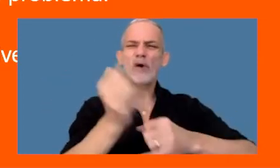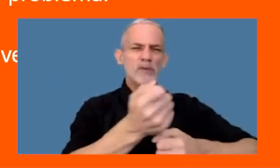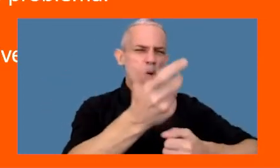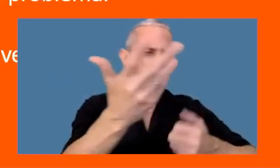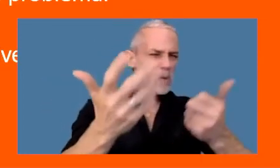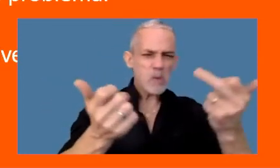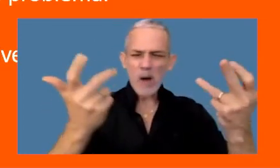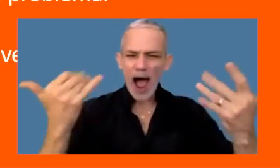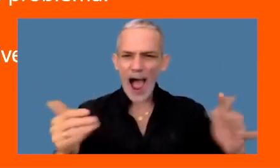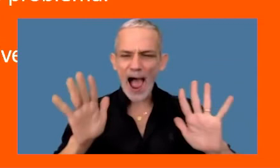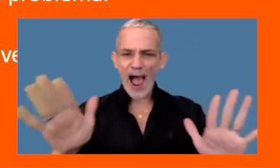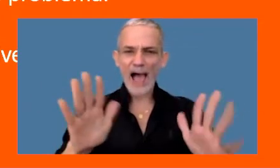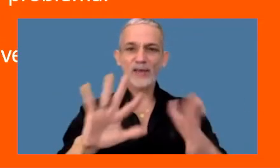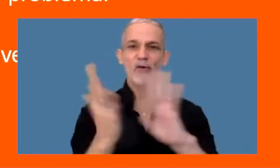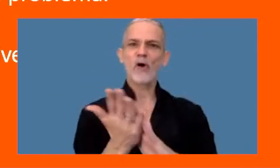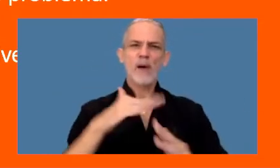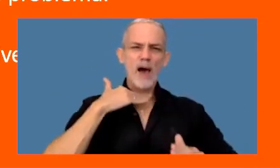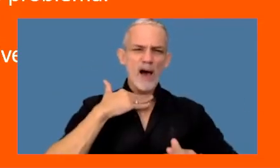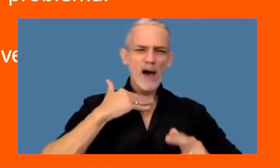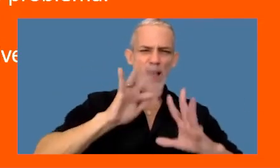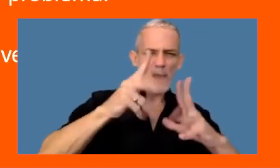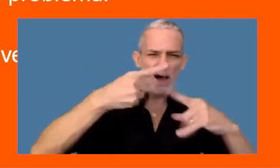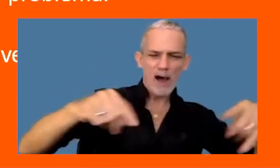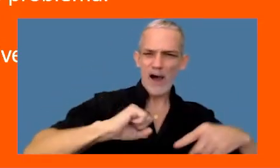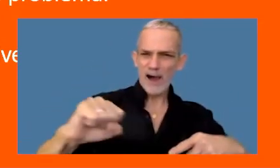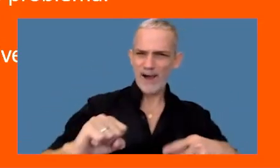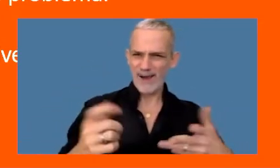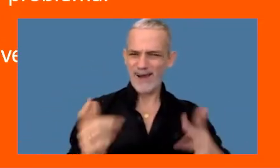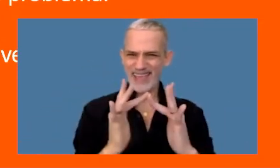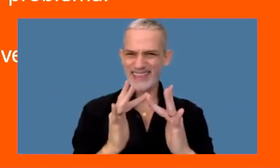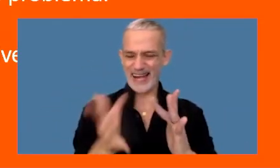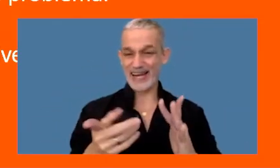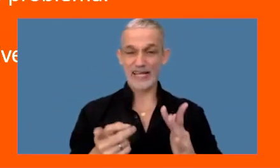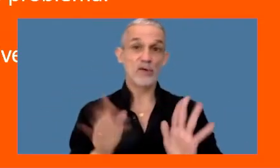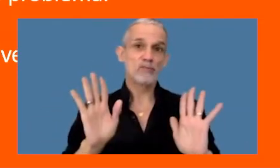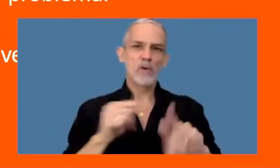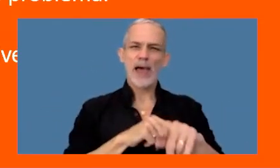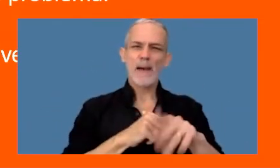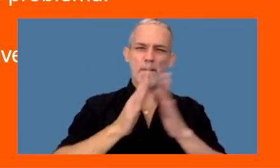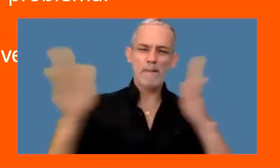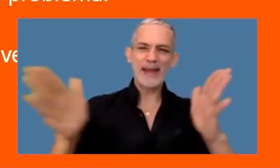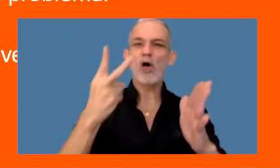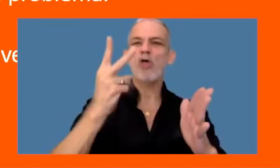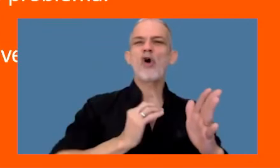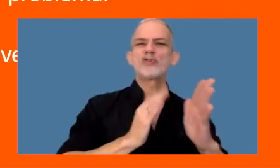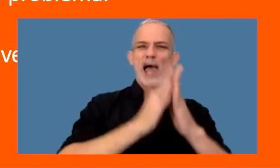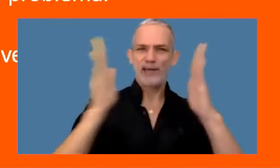de tipos de ciberataques y sólo para darles una medida nosotros en el periodo vía anual